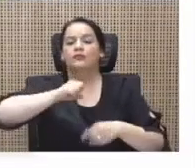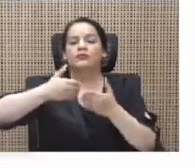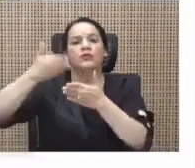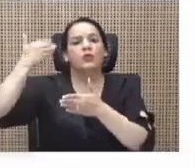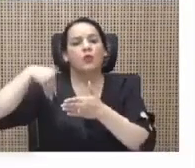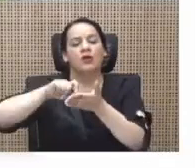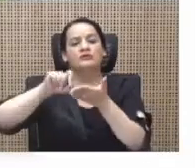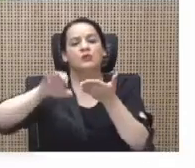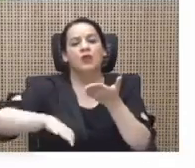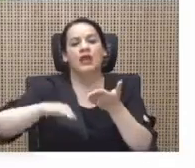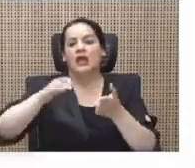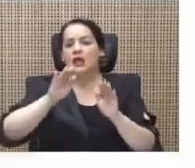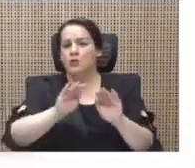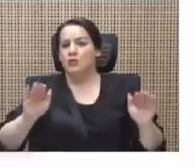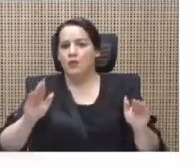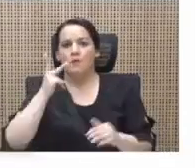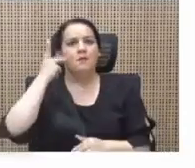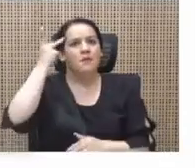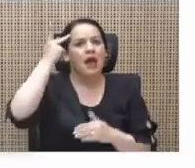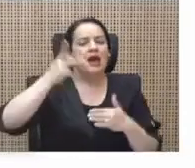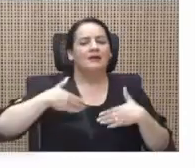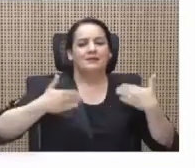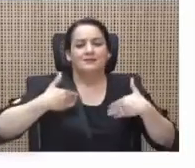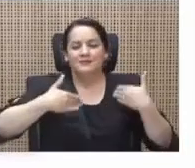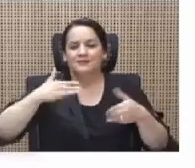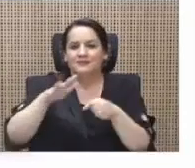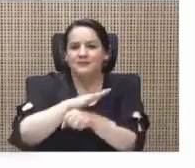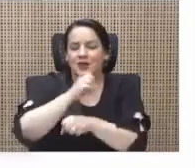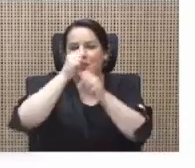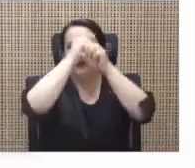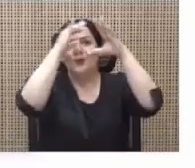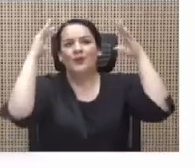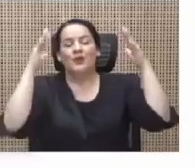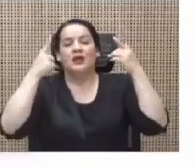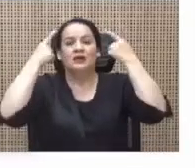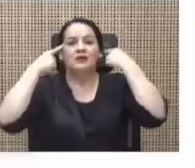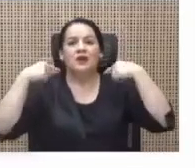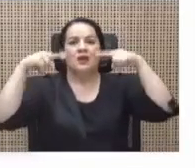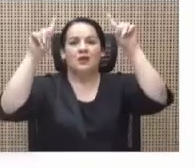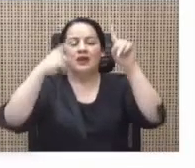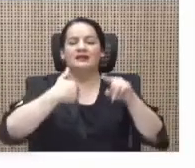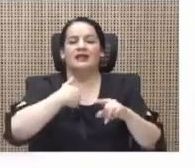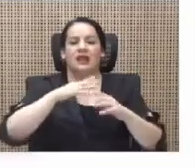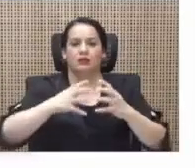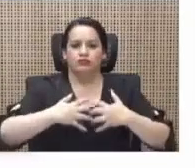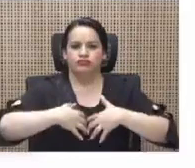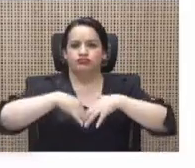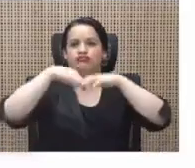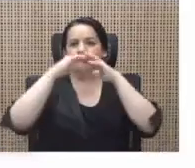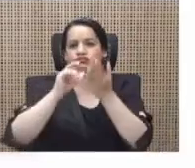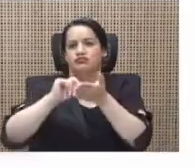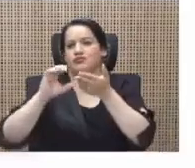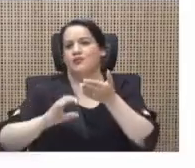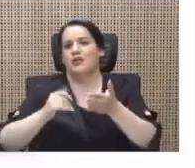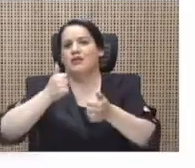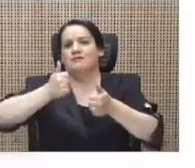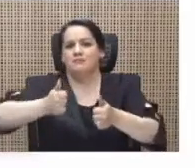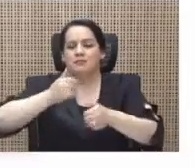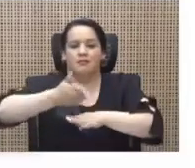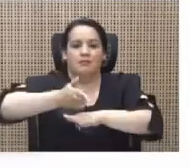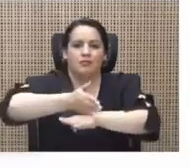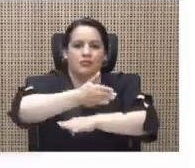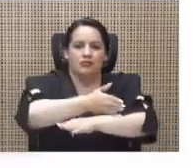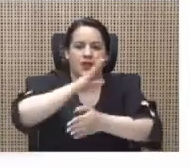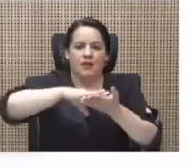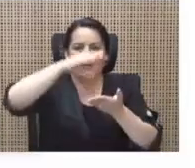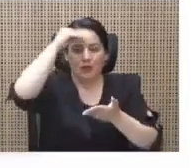niños y los padres estaban felices, llenos de ilusión porque al fin tendrían instalaciones adecuadas para su proceso de aprendizaje. La construcción